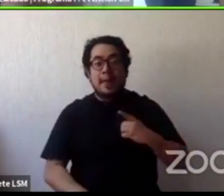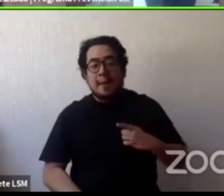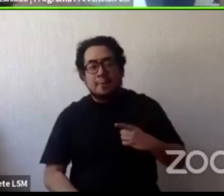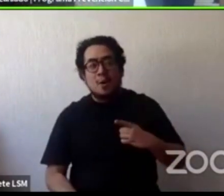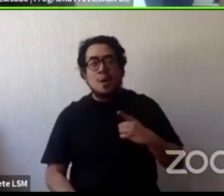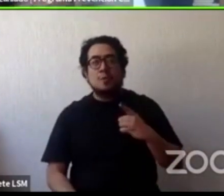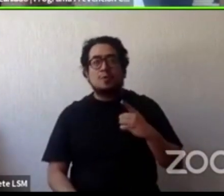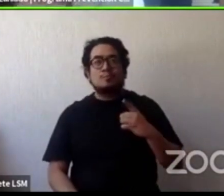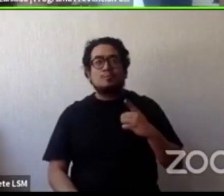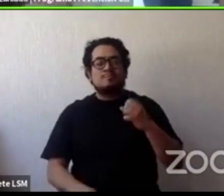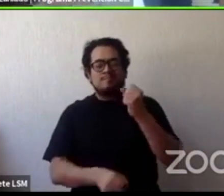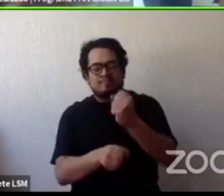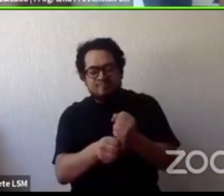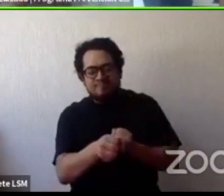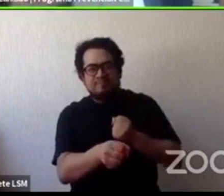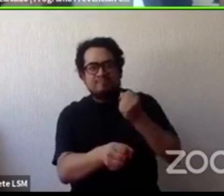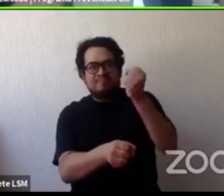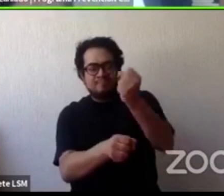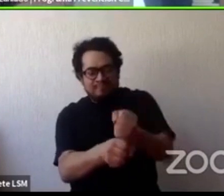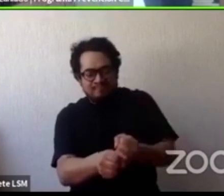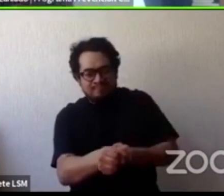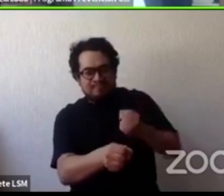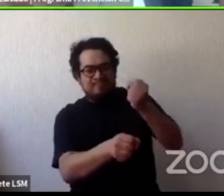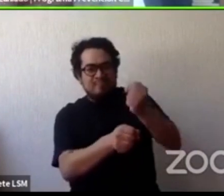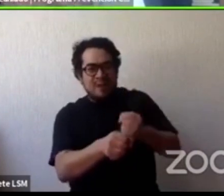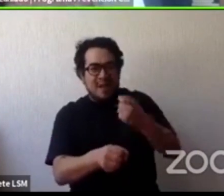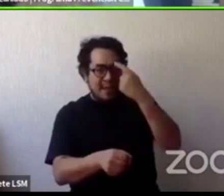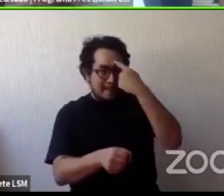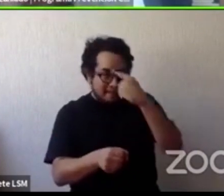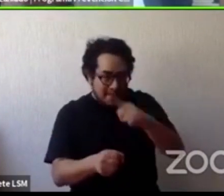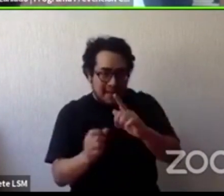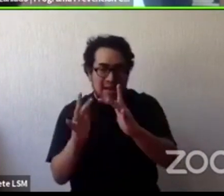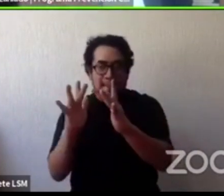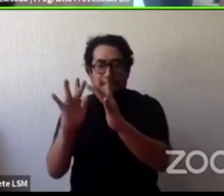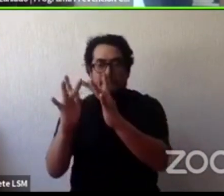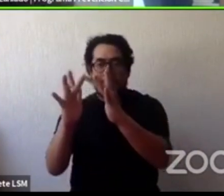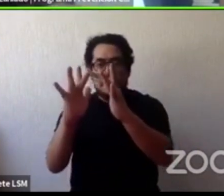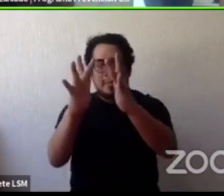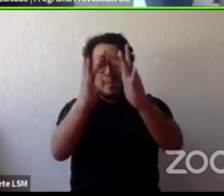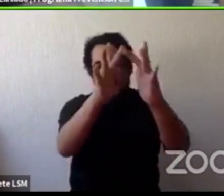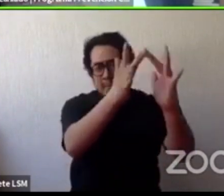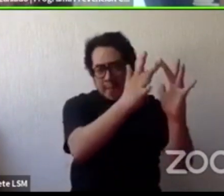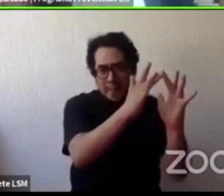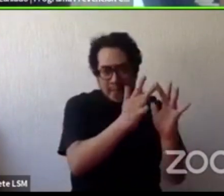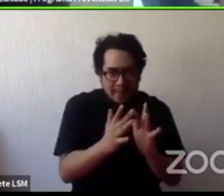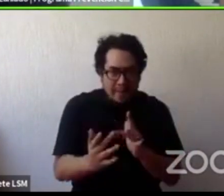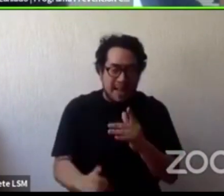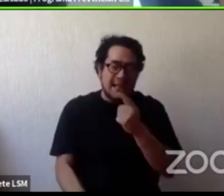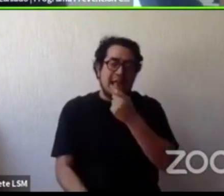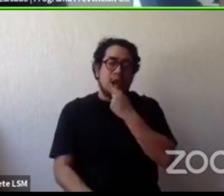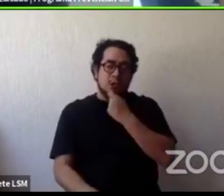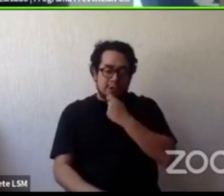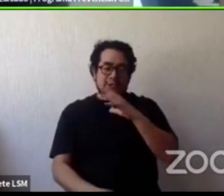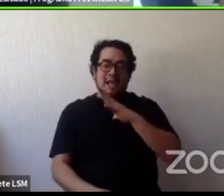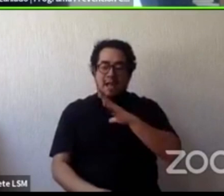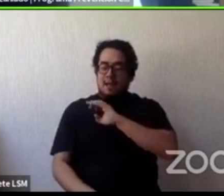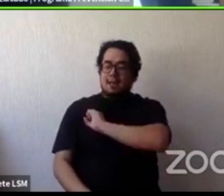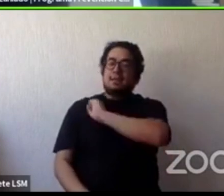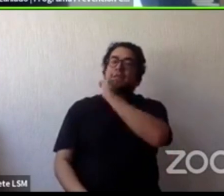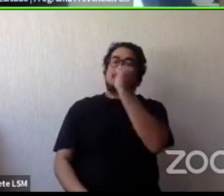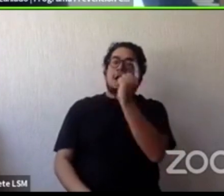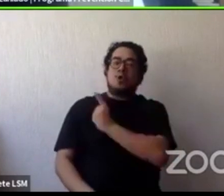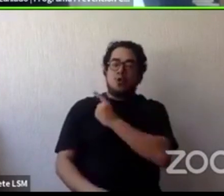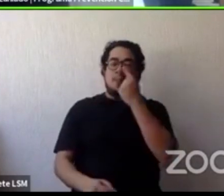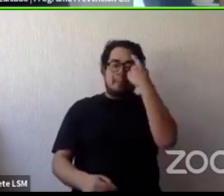tejer un tejido social saludable donde los niños pueden estar seguros y donde haya muchos más adultos protectores